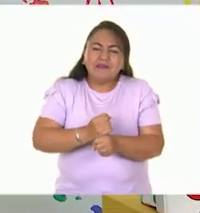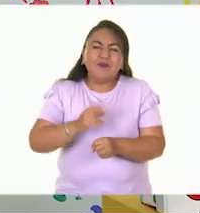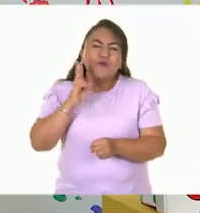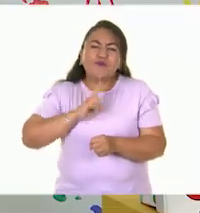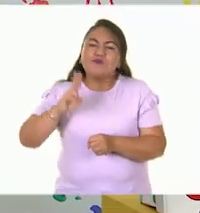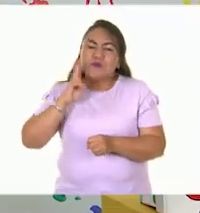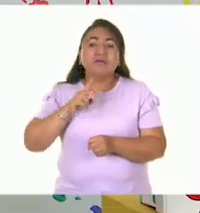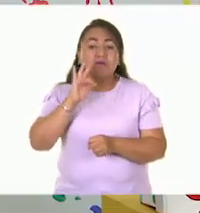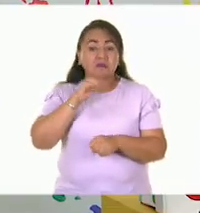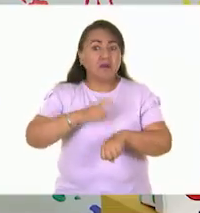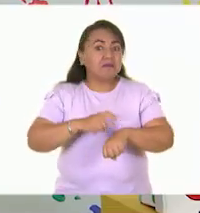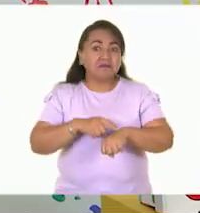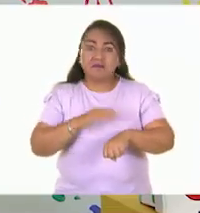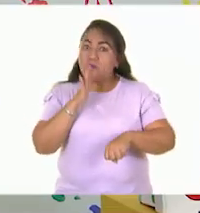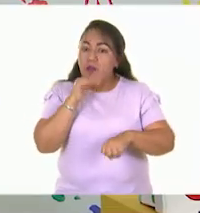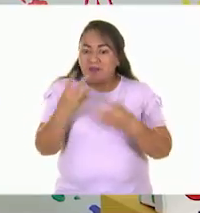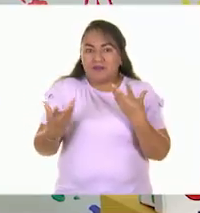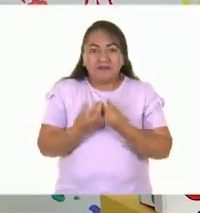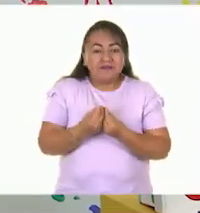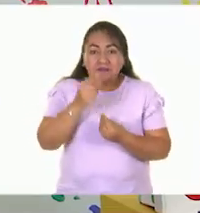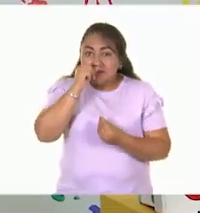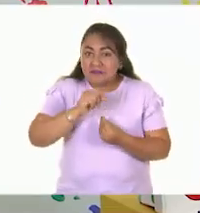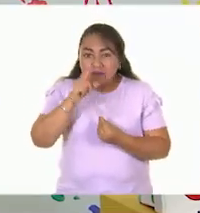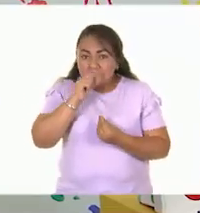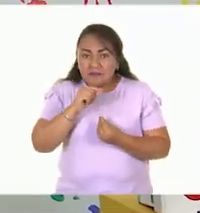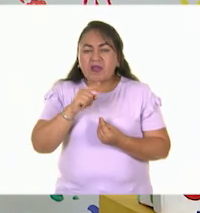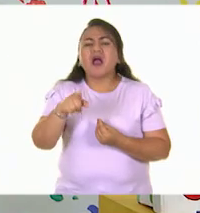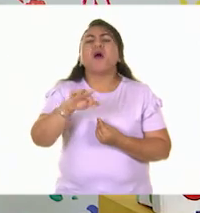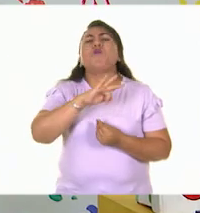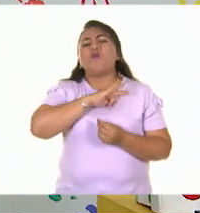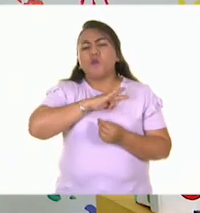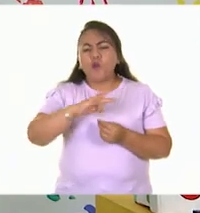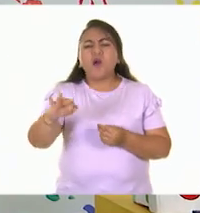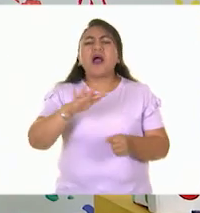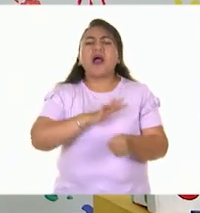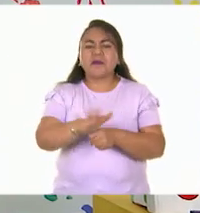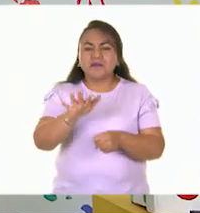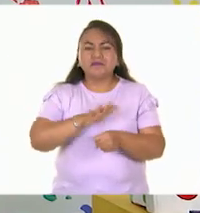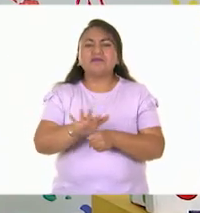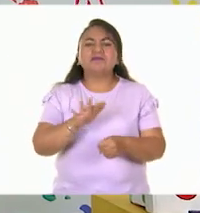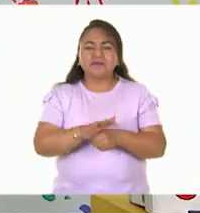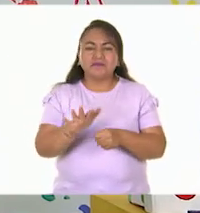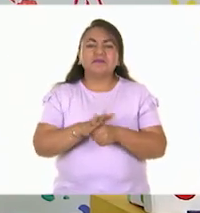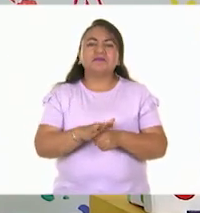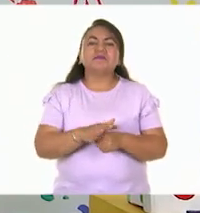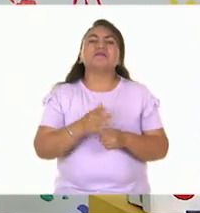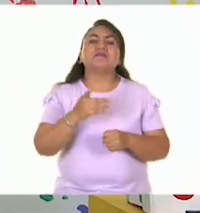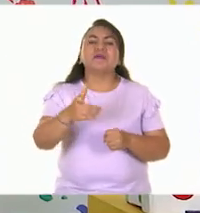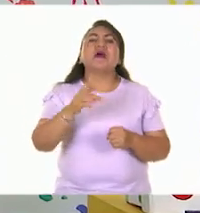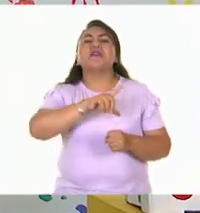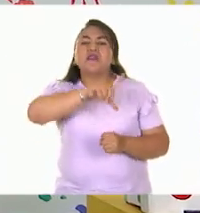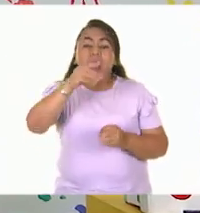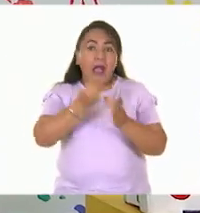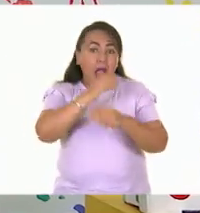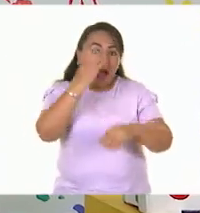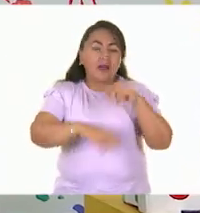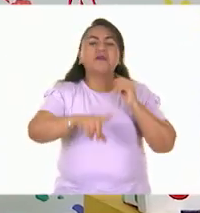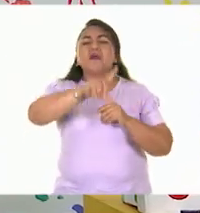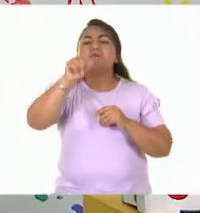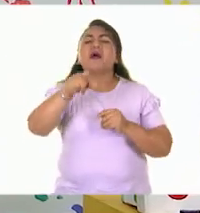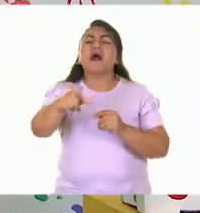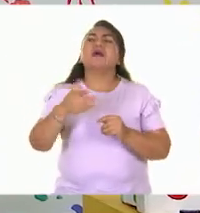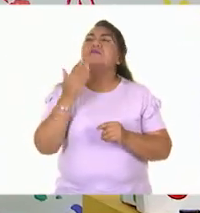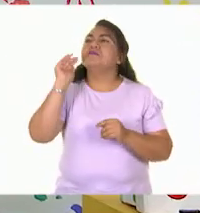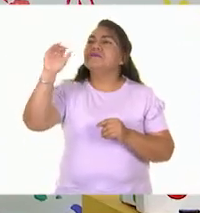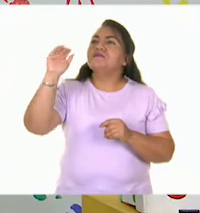tuviste mucho tiempo de hacerlo con nosotras aquí en clase, lo que podrías hacer también es, pues, hacerlo después de la clase y